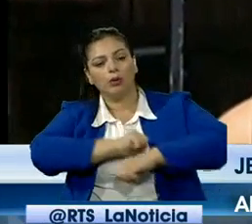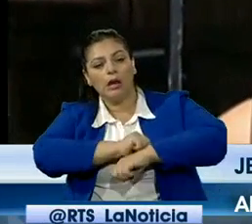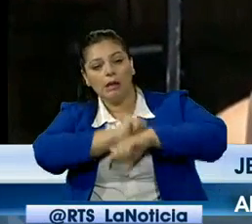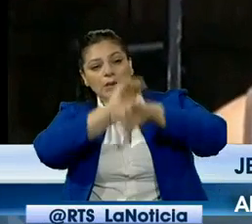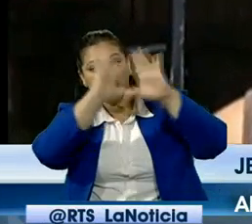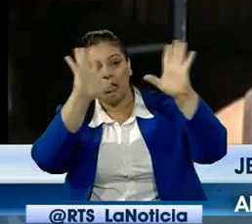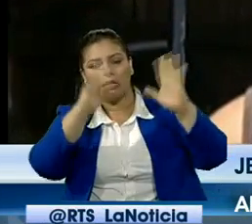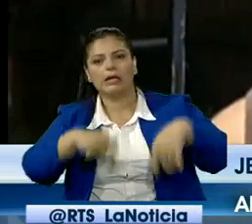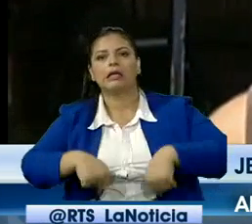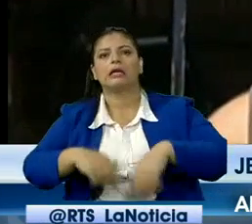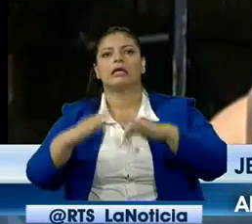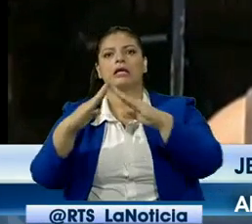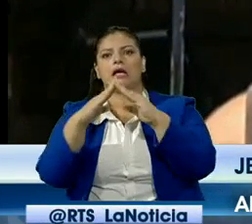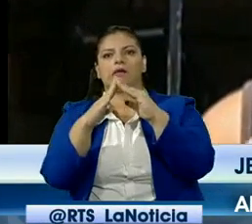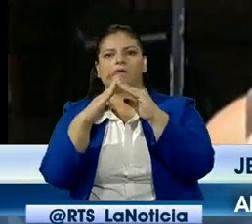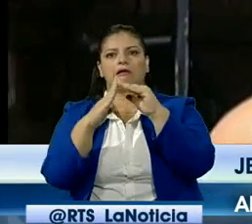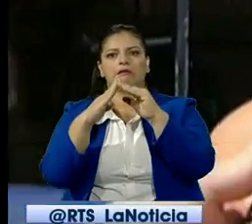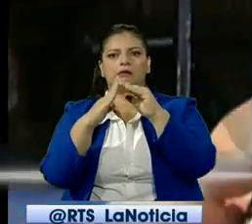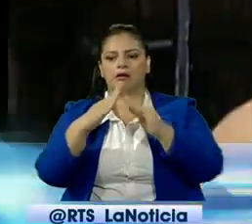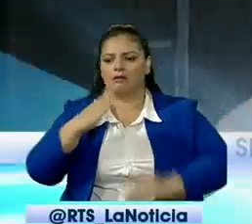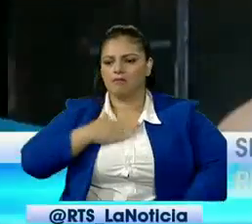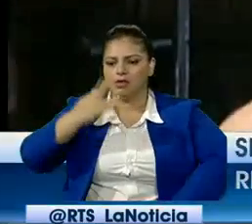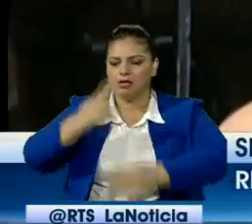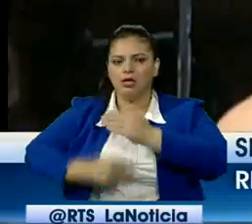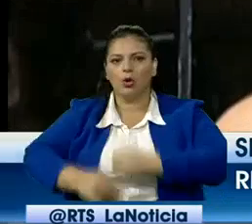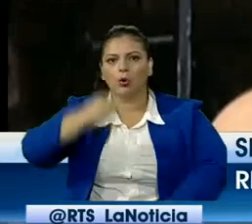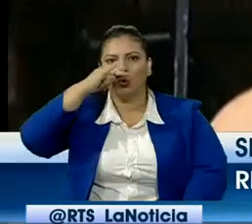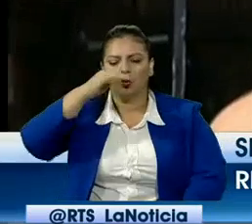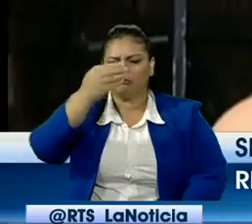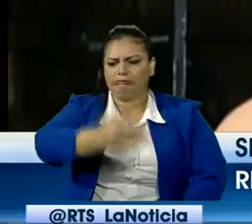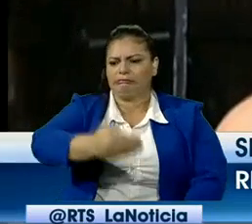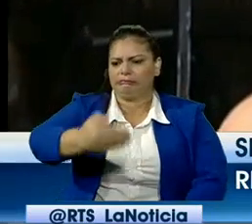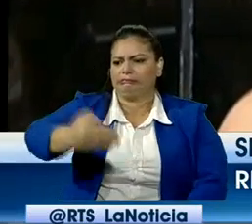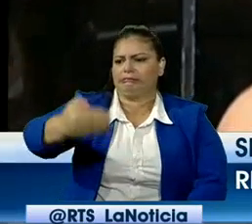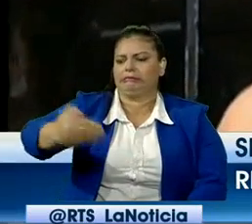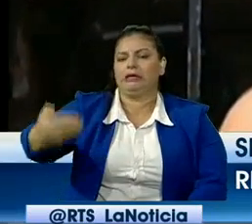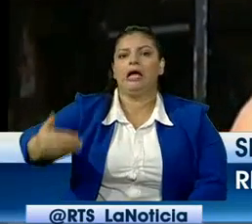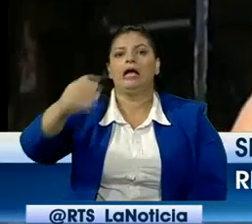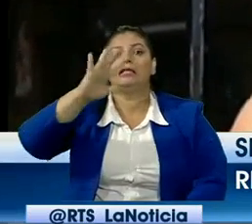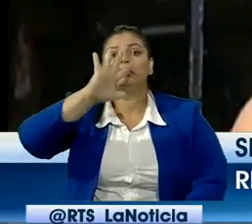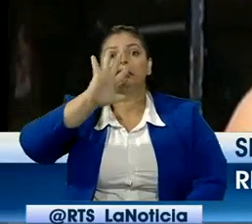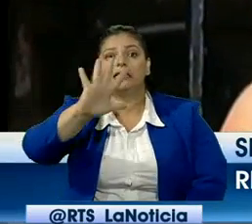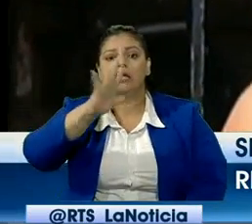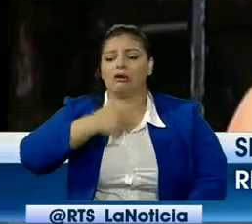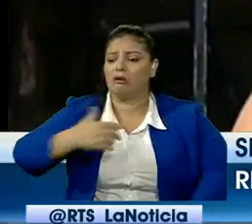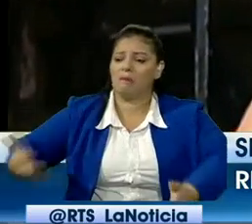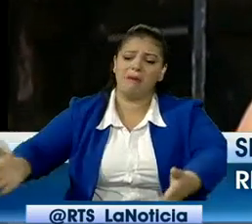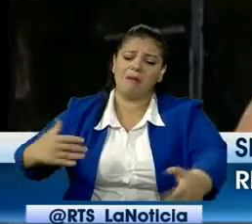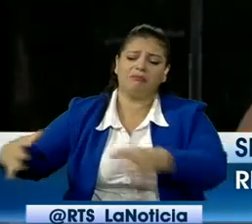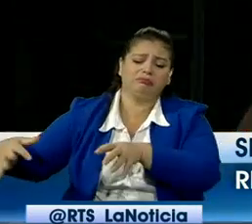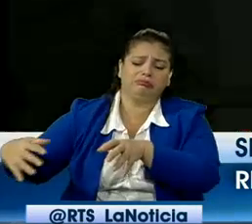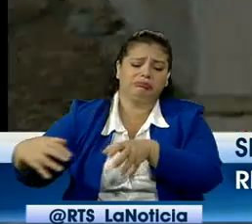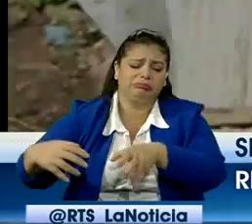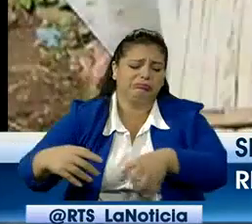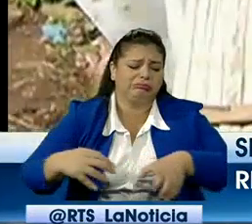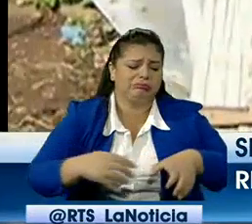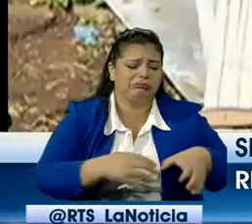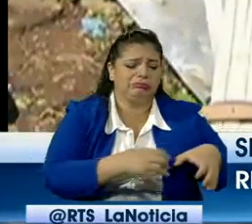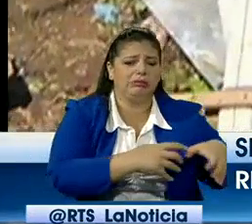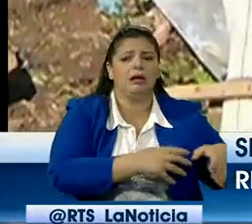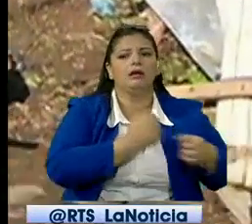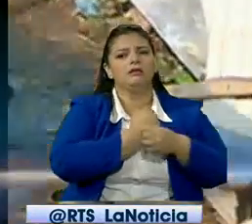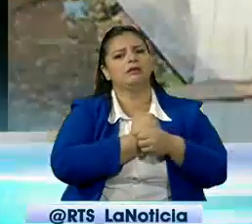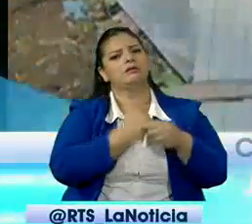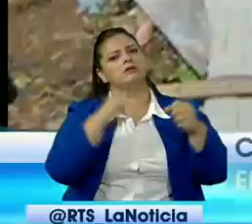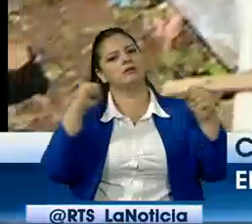nosotros pudimos salir rápido con mis hijos. Son 5 menores que tengo. En total, el miembro de la familia somos 7 en total. Solo les quedó